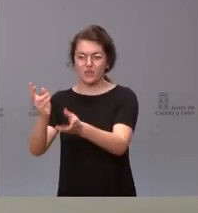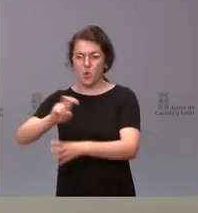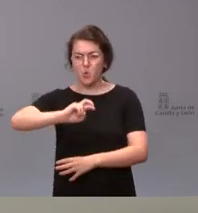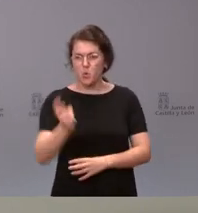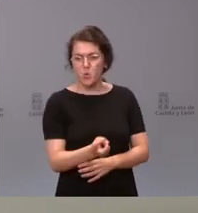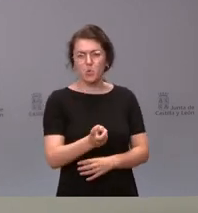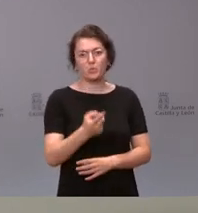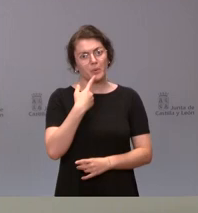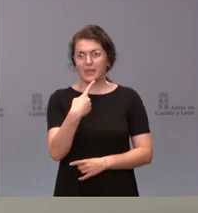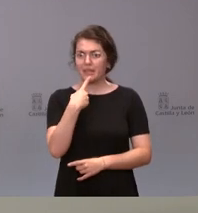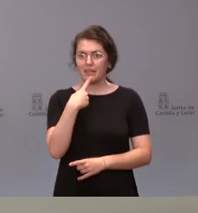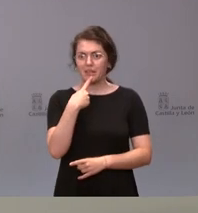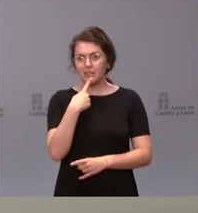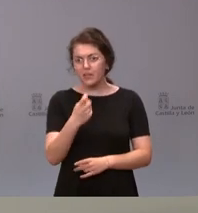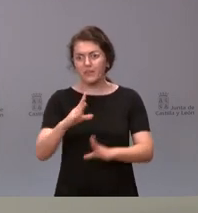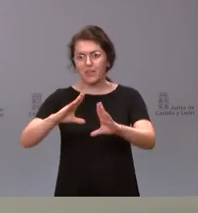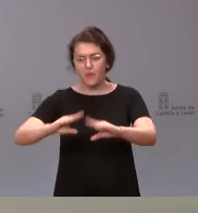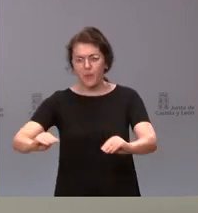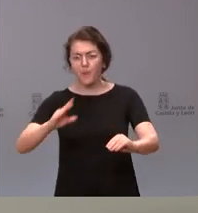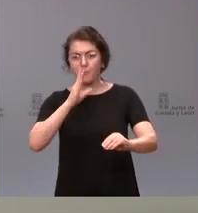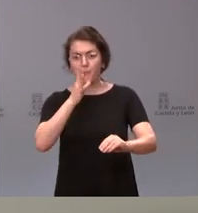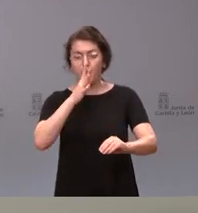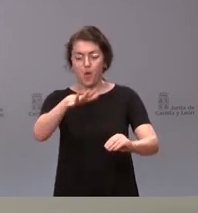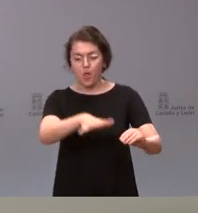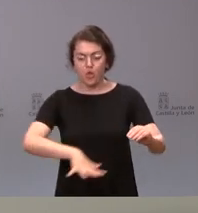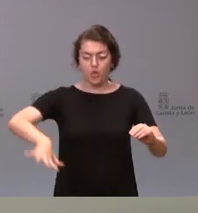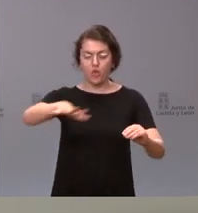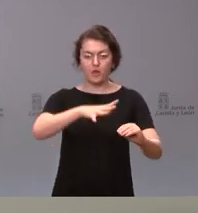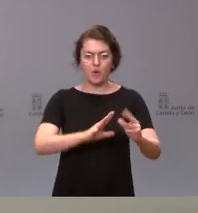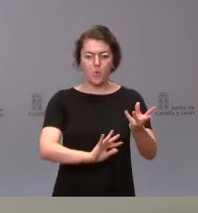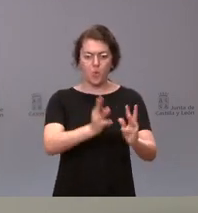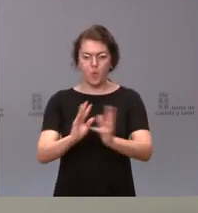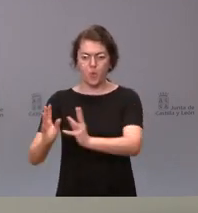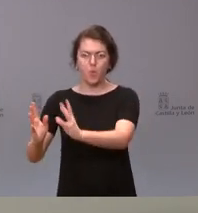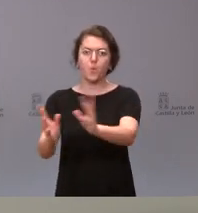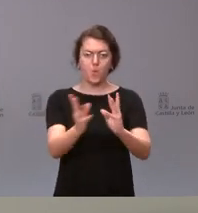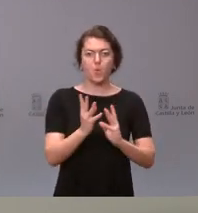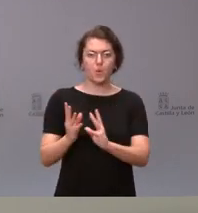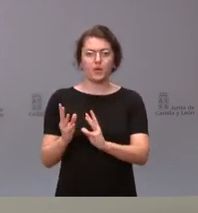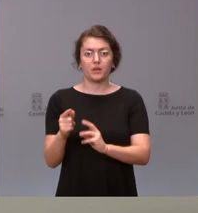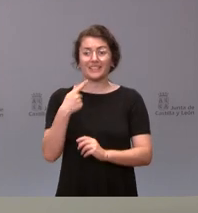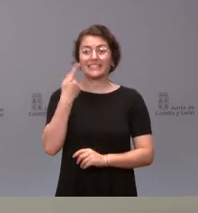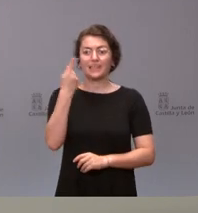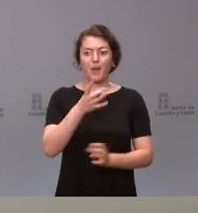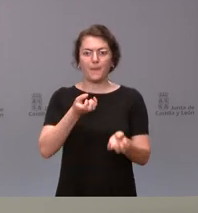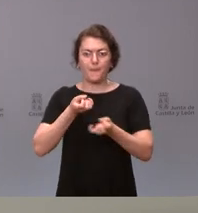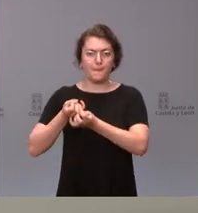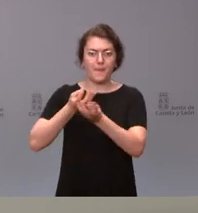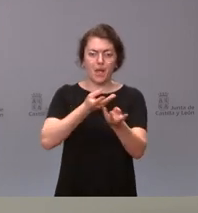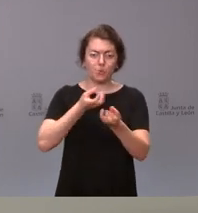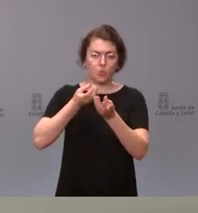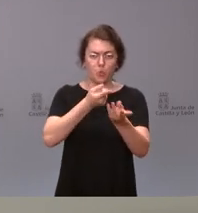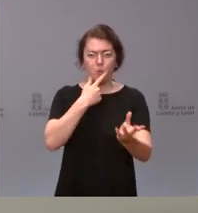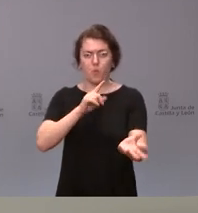para actuar, porque son bastantes en el mismo espacio geográfico, fuentes, vientos también y, además, cambiantes,